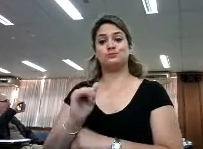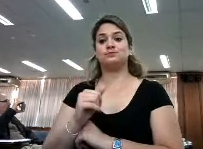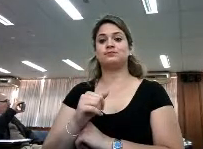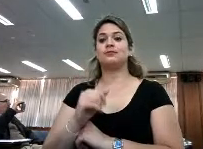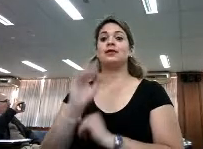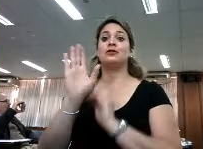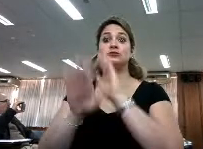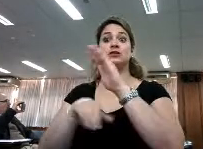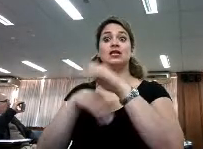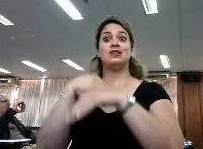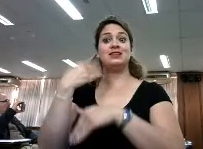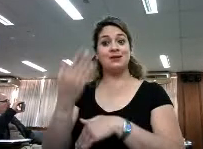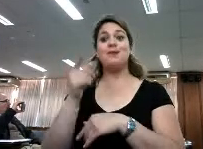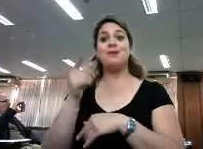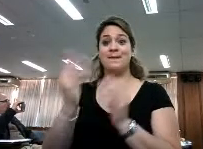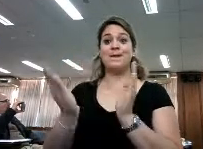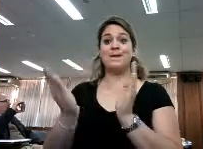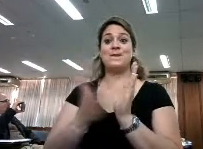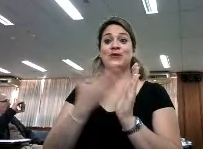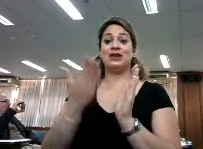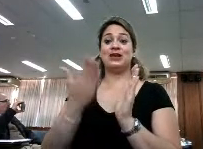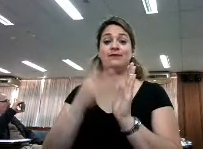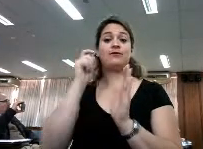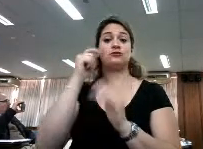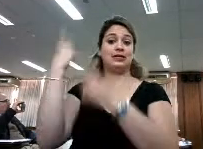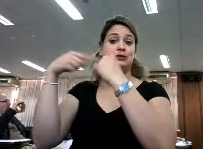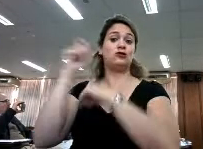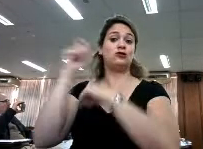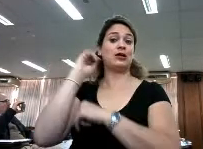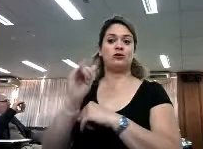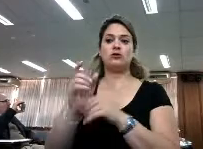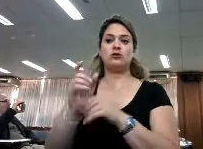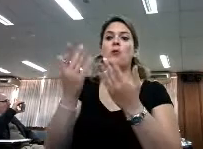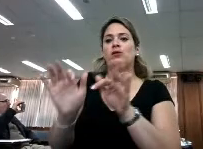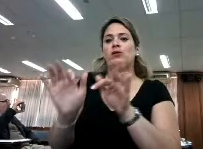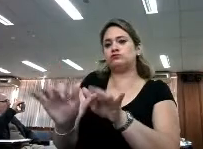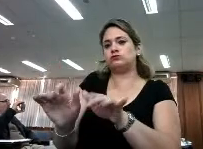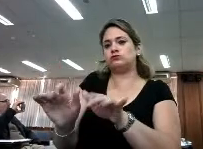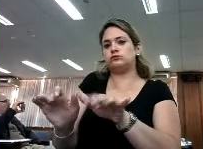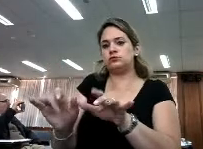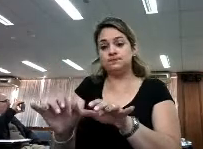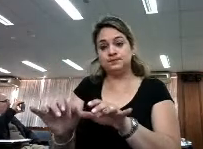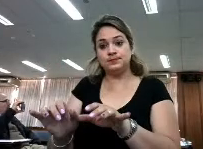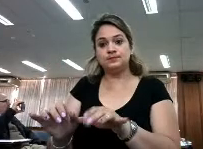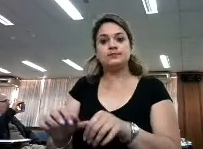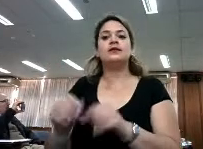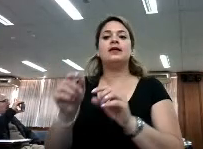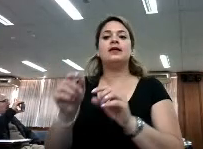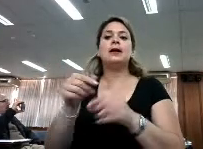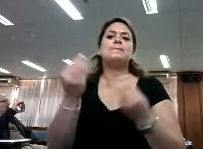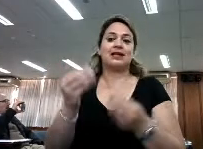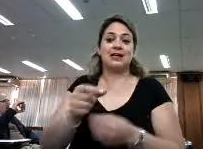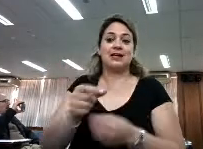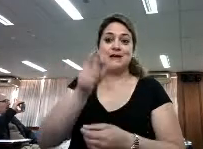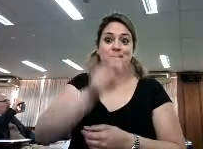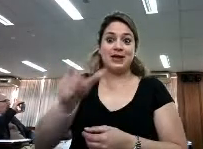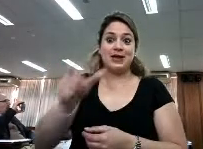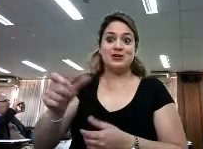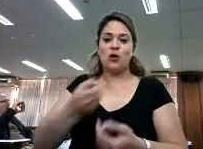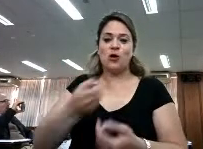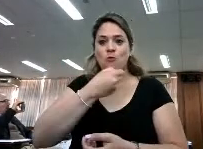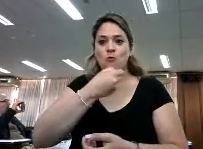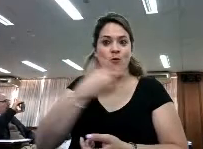es digitalizar esos libros y también tenerlos a disposición en formato